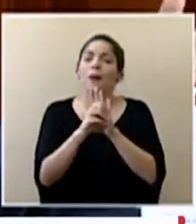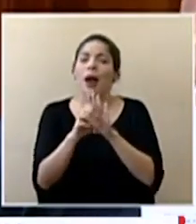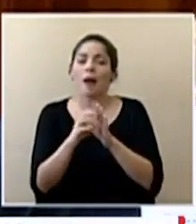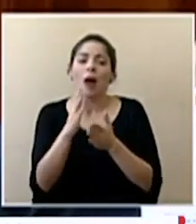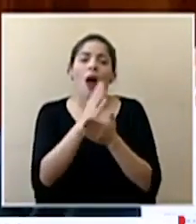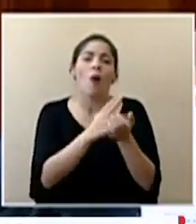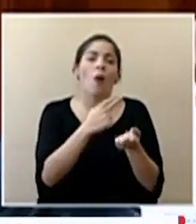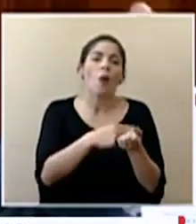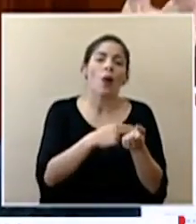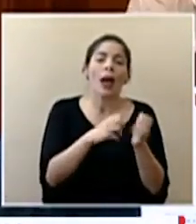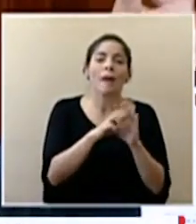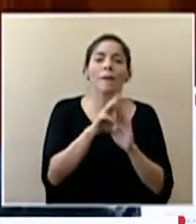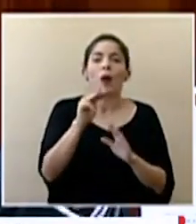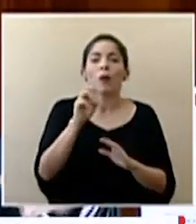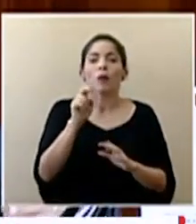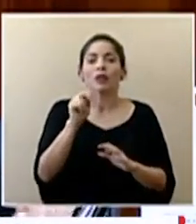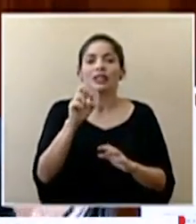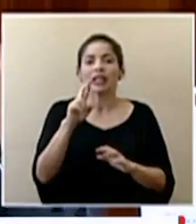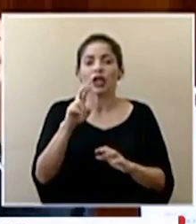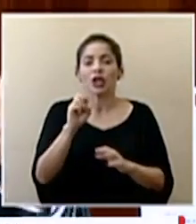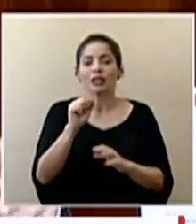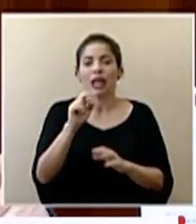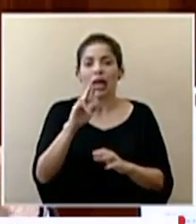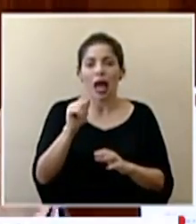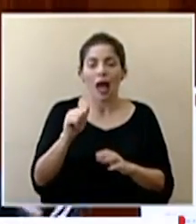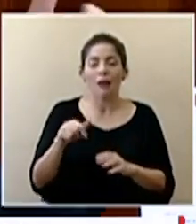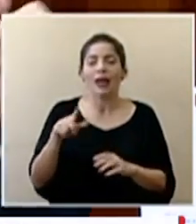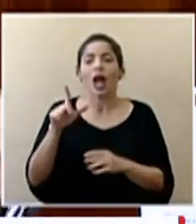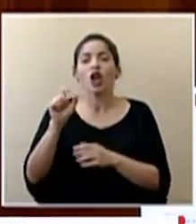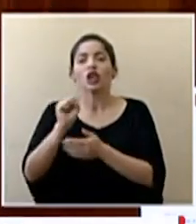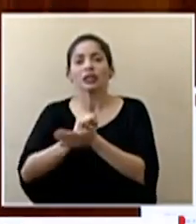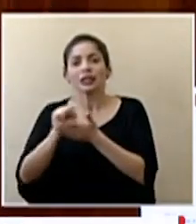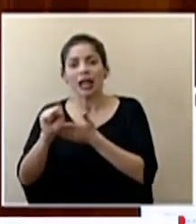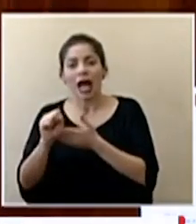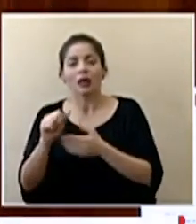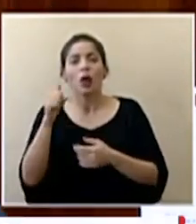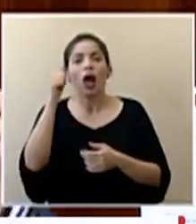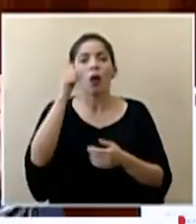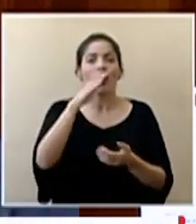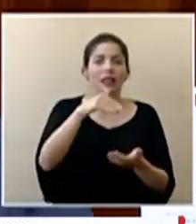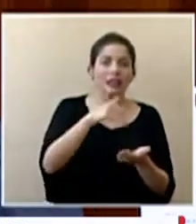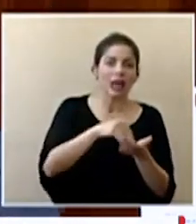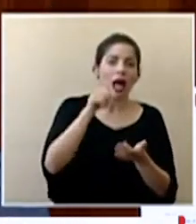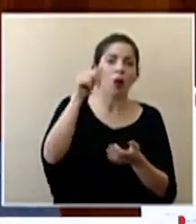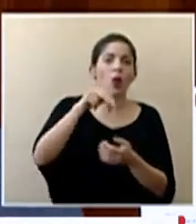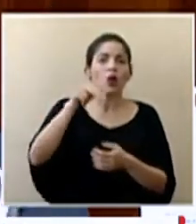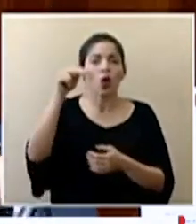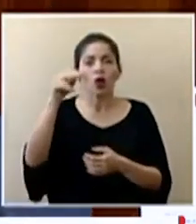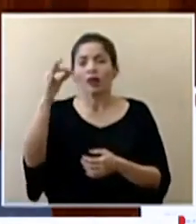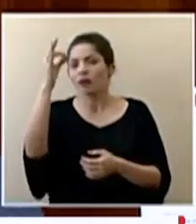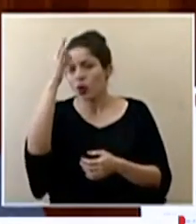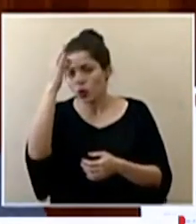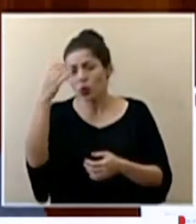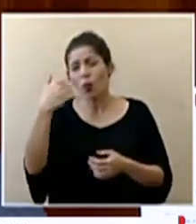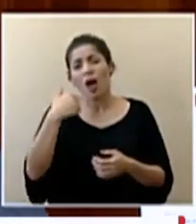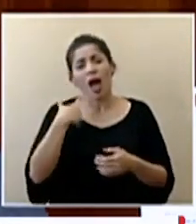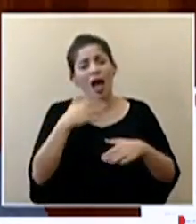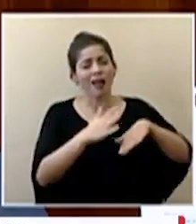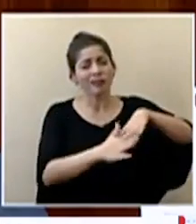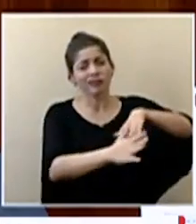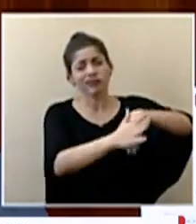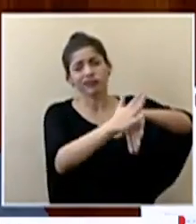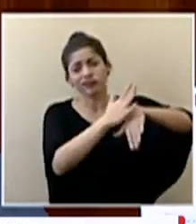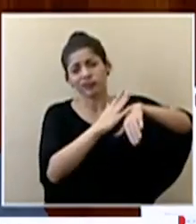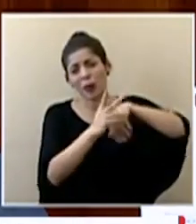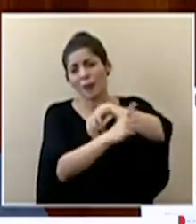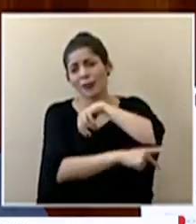hospitales como el Monseñor Sanabrio al Max Peralta o la zona de los Santos o a la Abuela Central a la Abuela Norte a la Fortuna hay en todo en el país hay